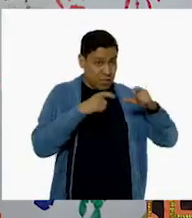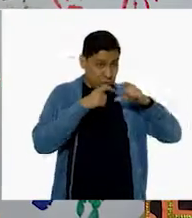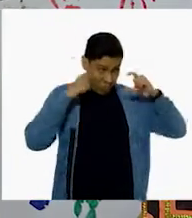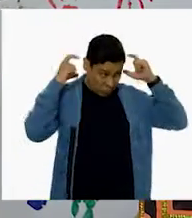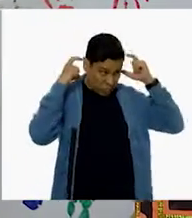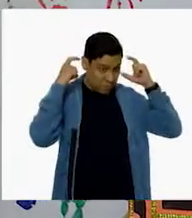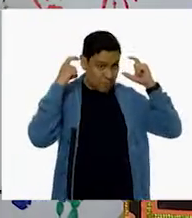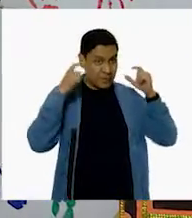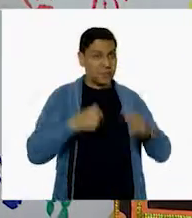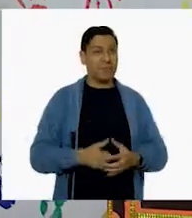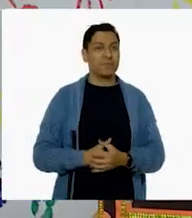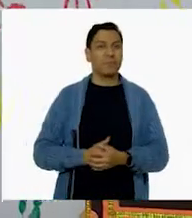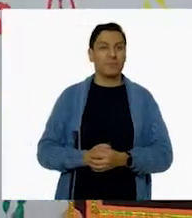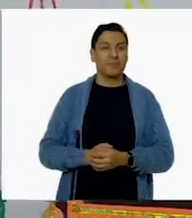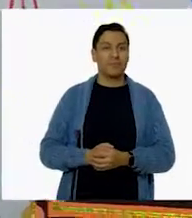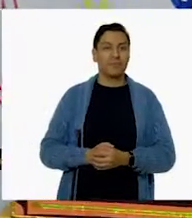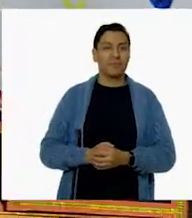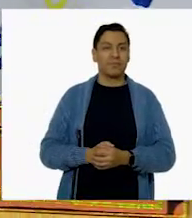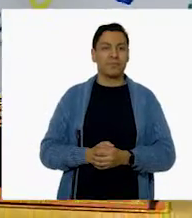Ok.